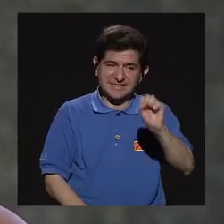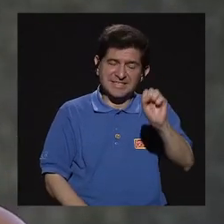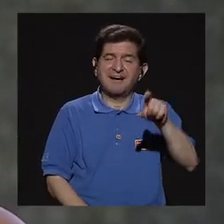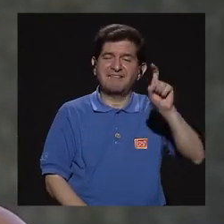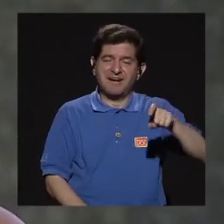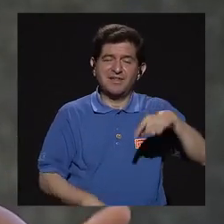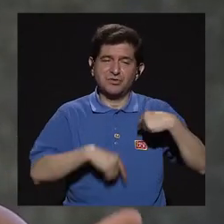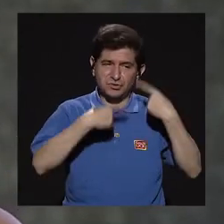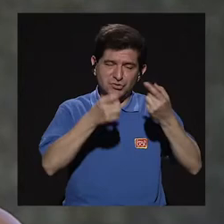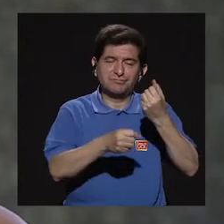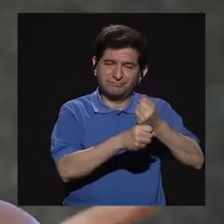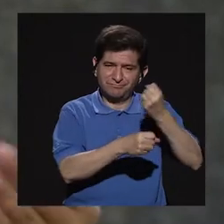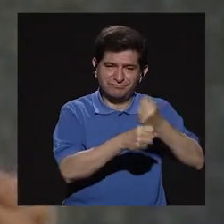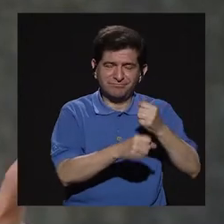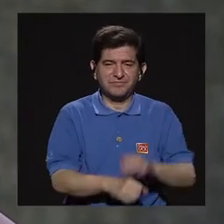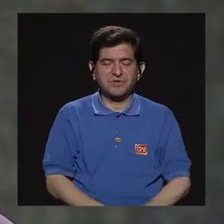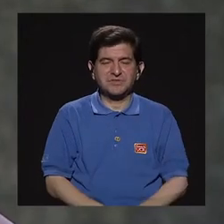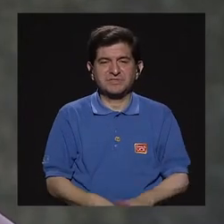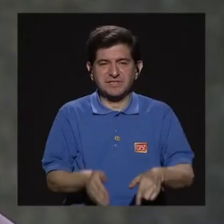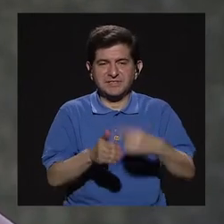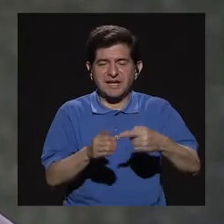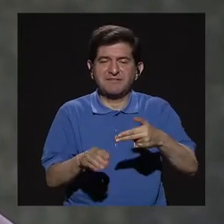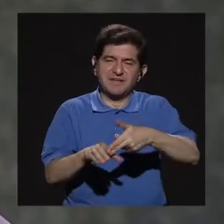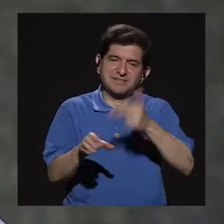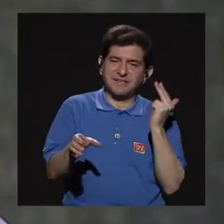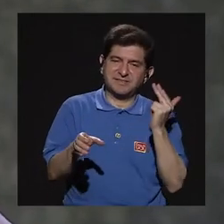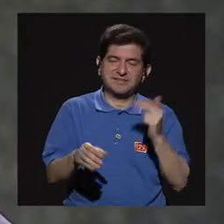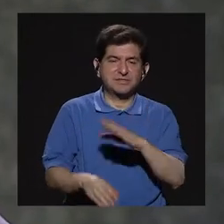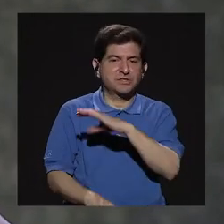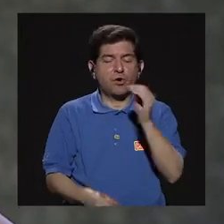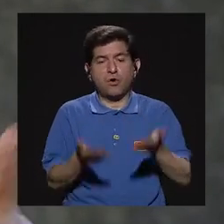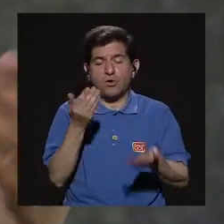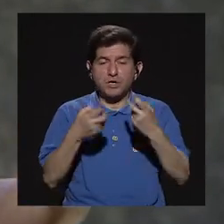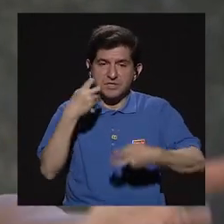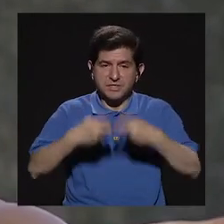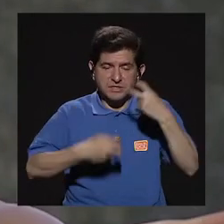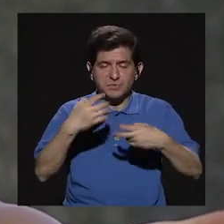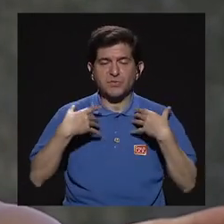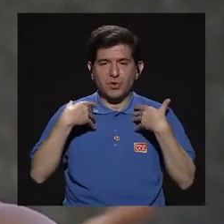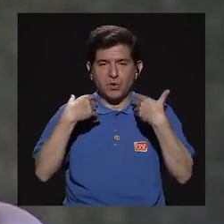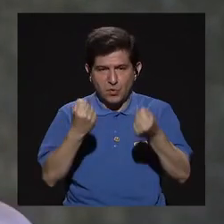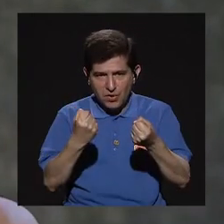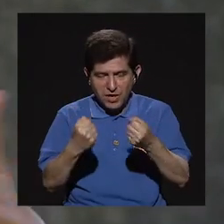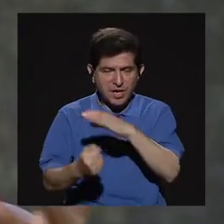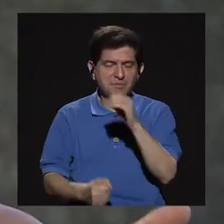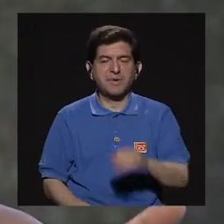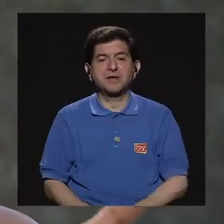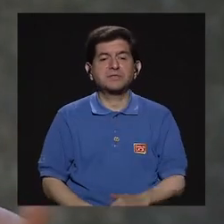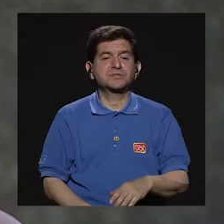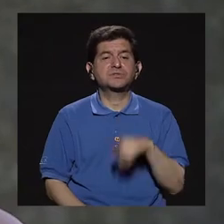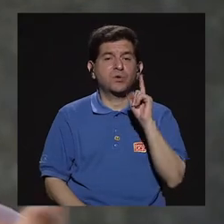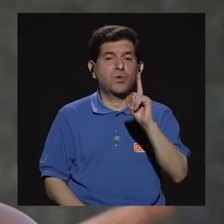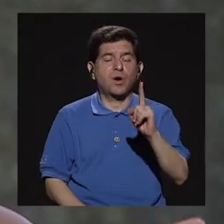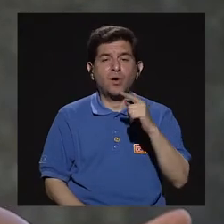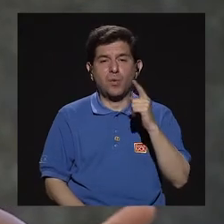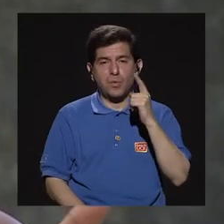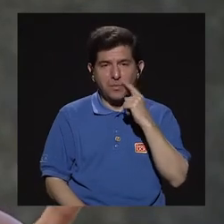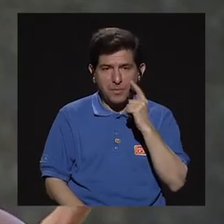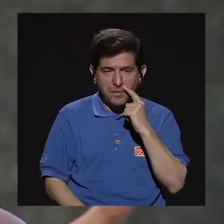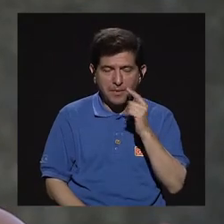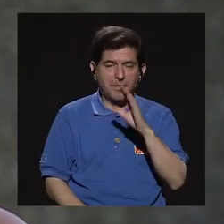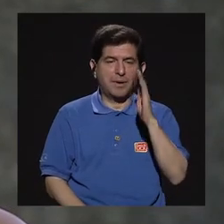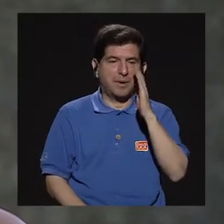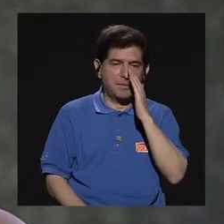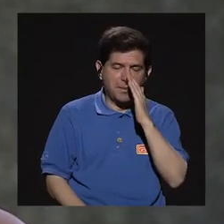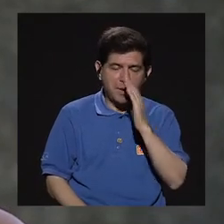sábados. Entonces, en algunas ocasiones se han retirado por esto, o por problemas de salud, o porque tengan que cuidar a algunos de sus padres,